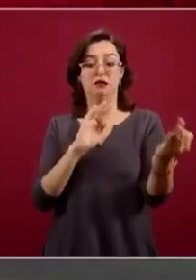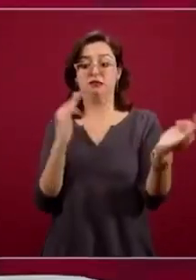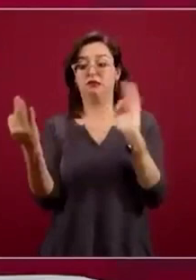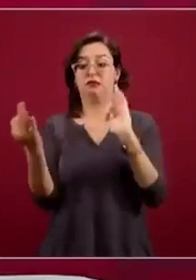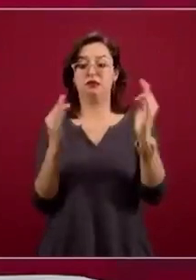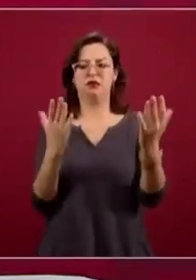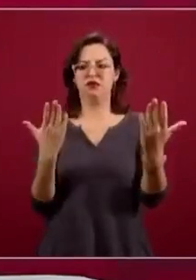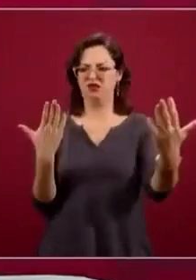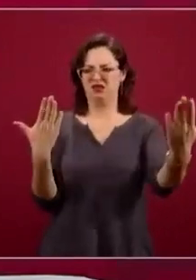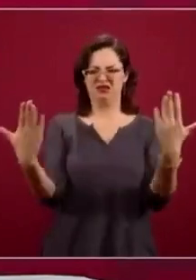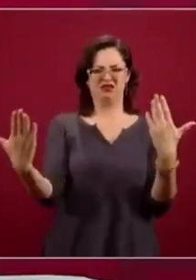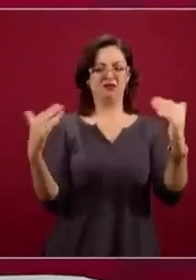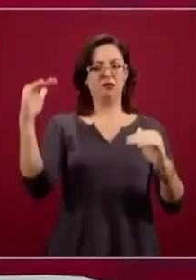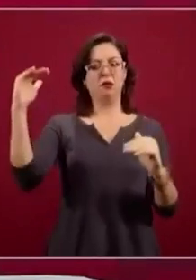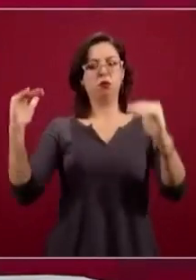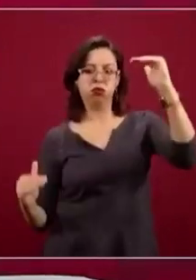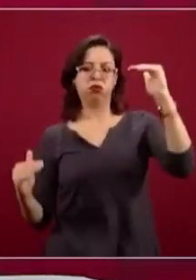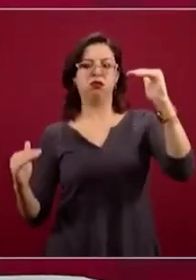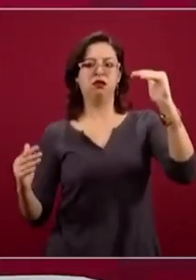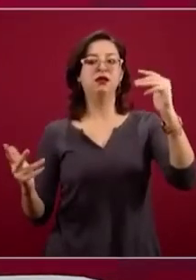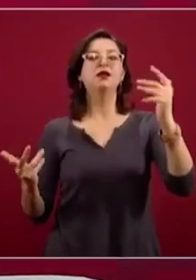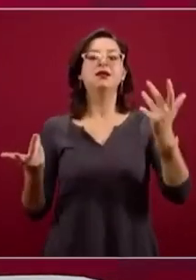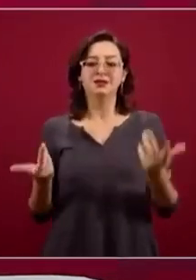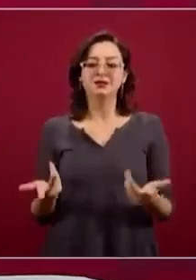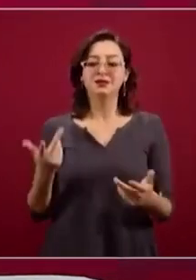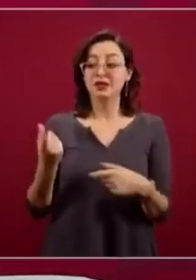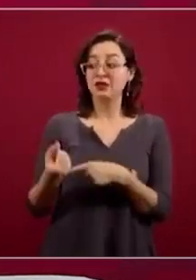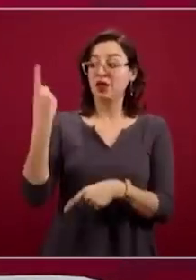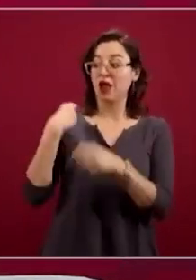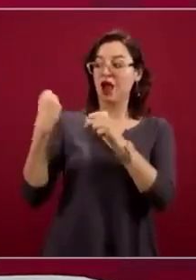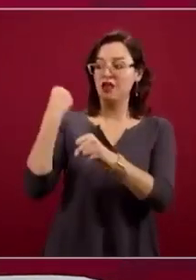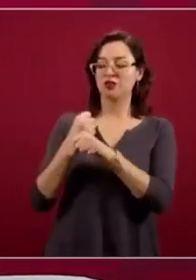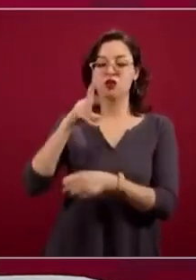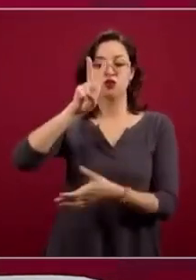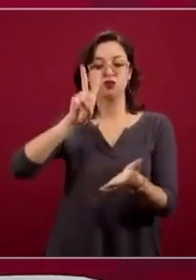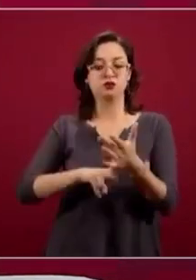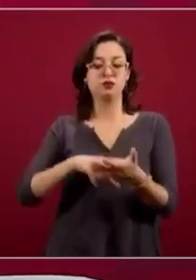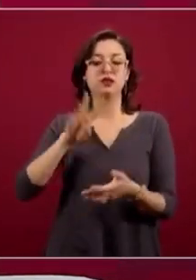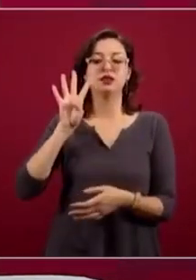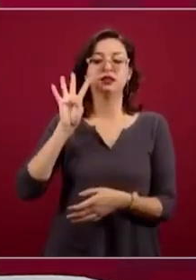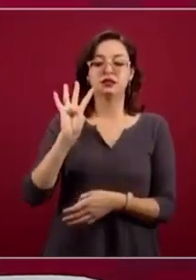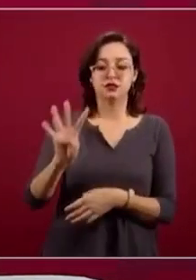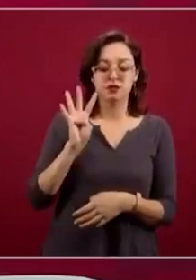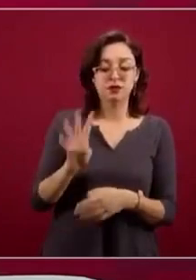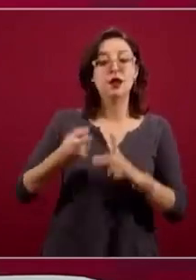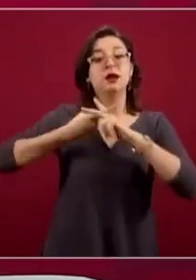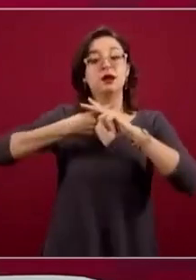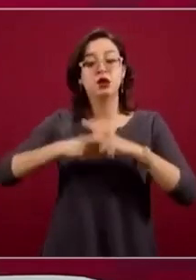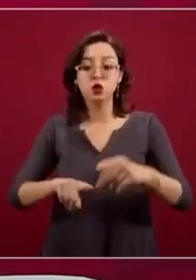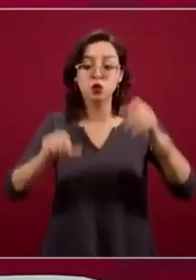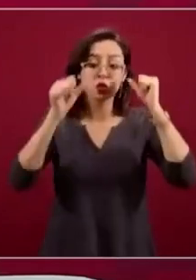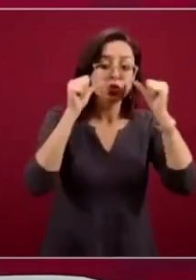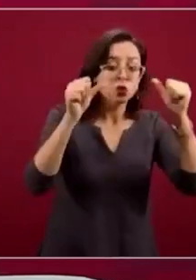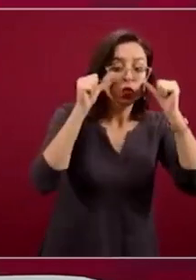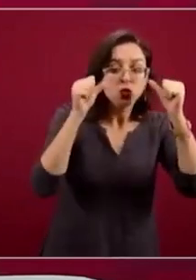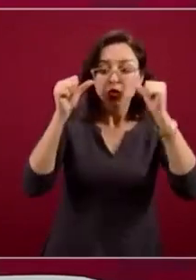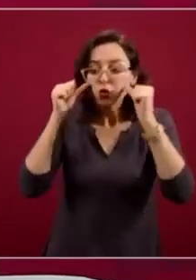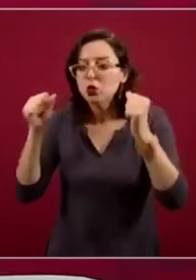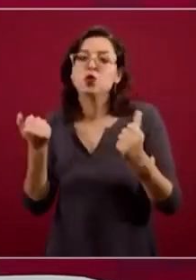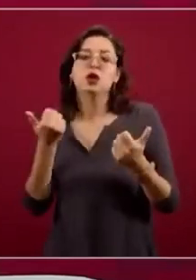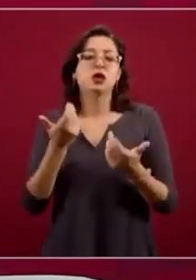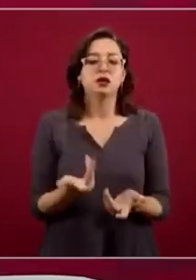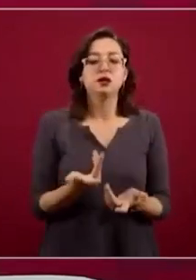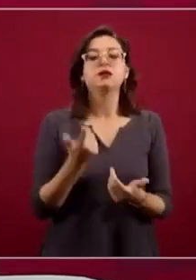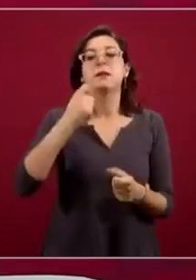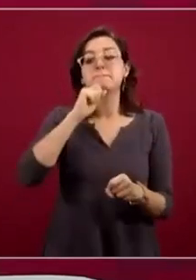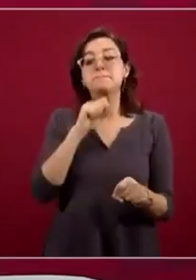dos enfoques que nosotros tomamos en el 2019 para poder atender estas ciudades. La forma en como nosotros determinamos